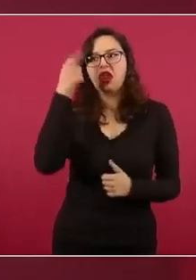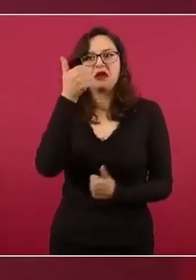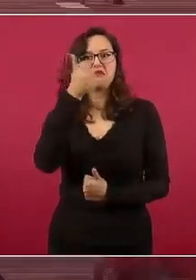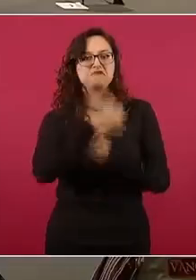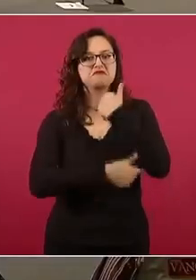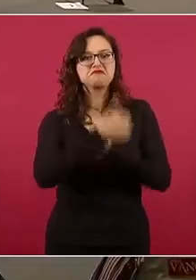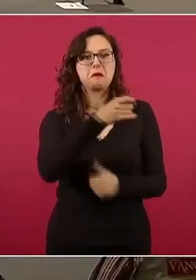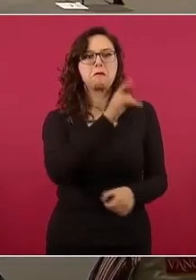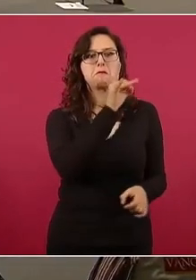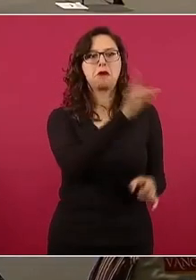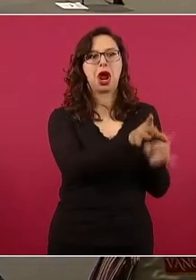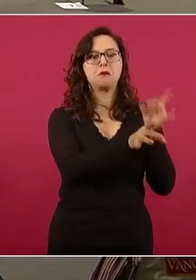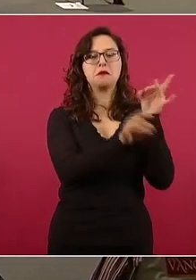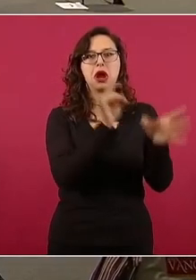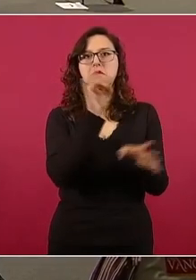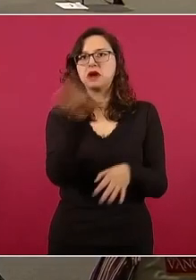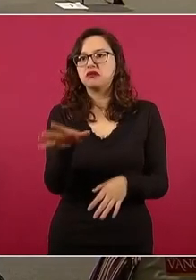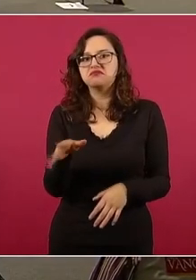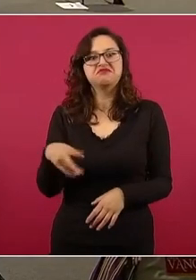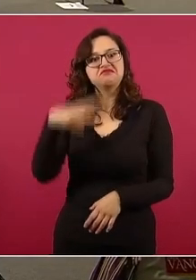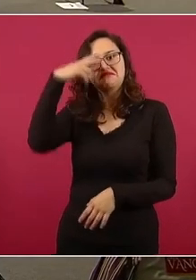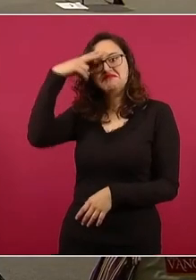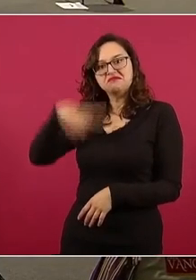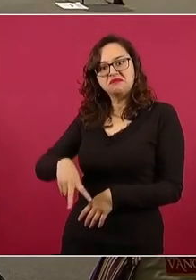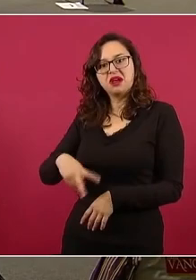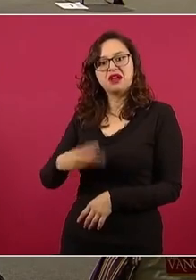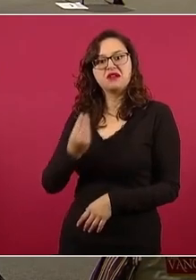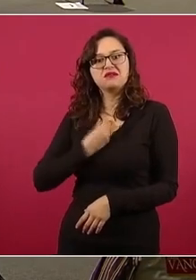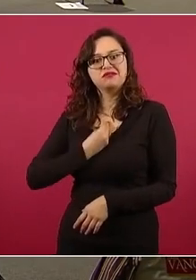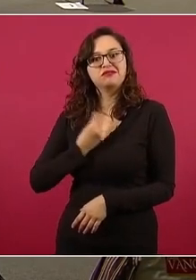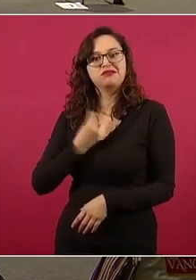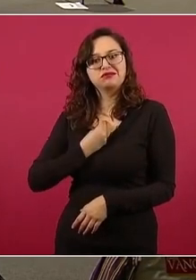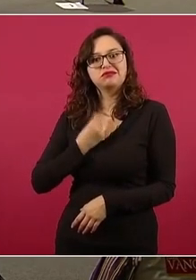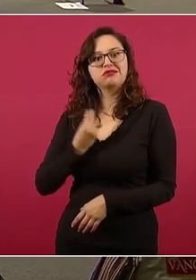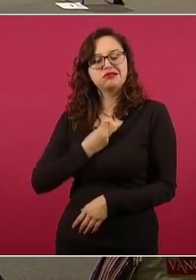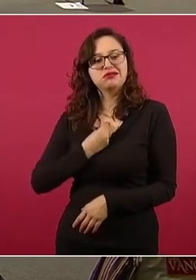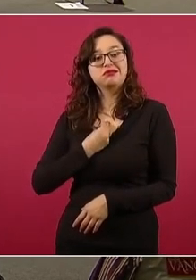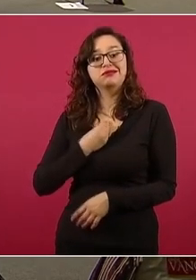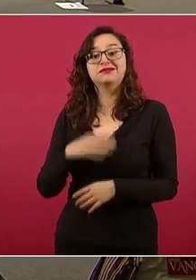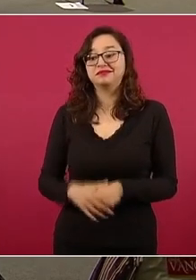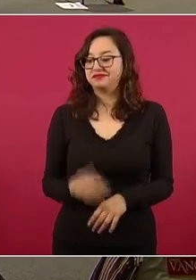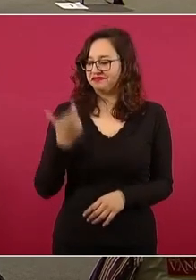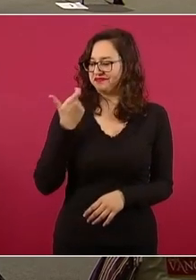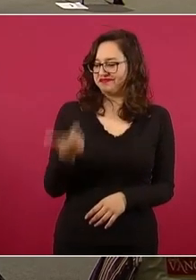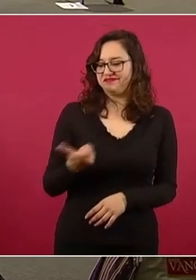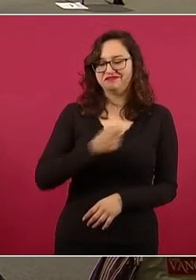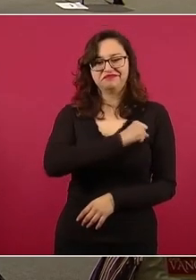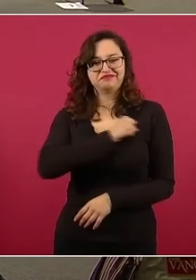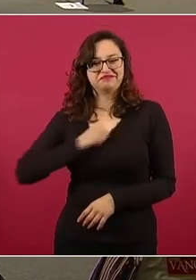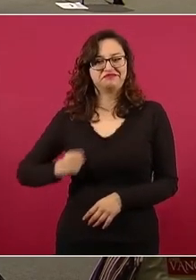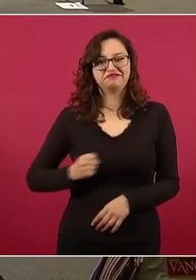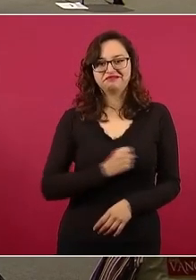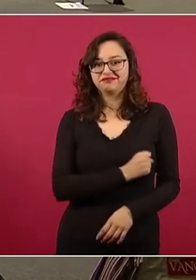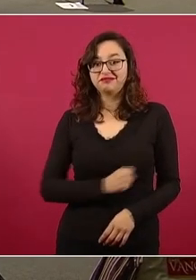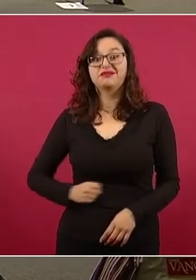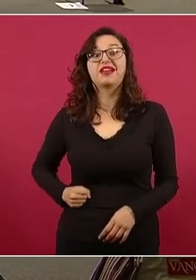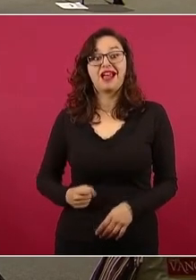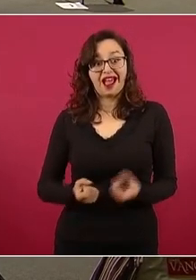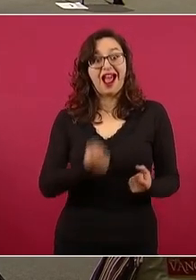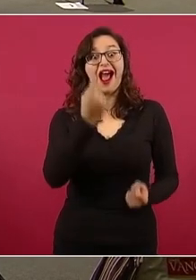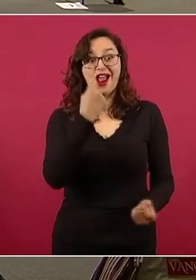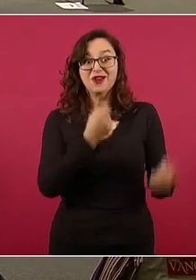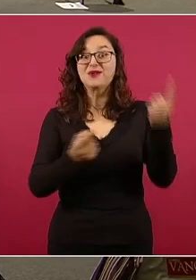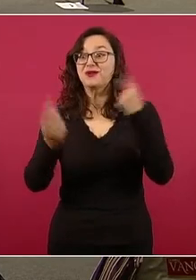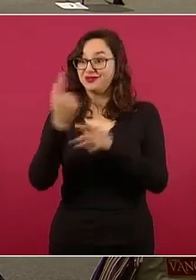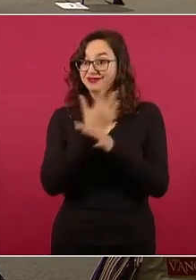marcado que algunos analistas han decidido llamarlo el superpeso. Parte de la